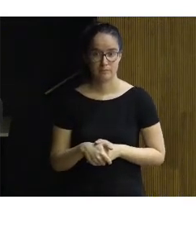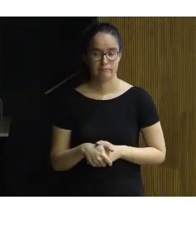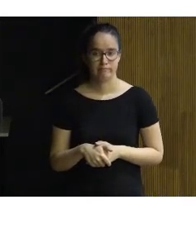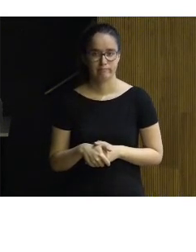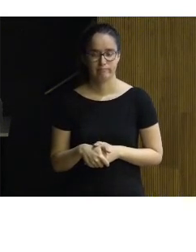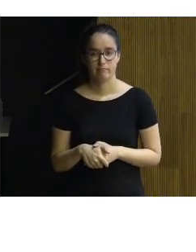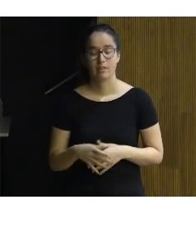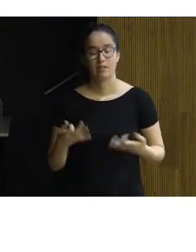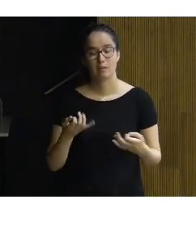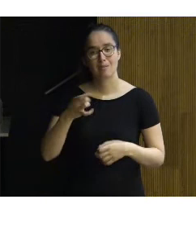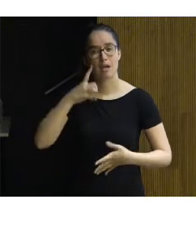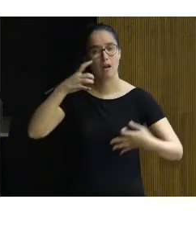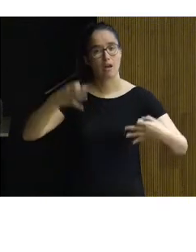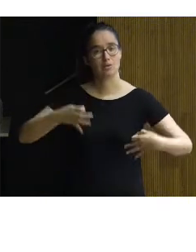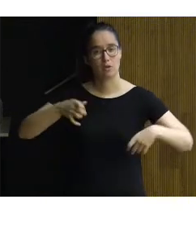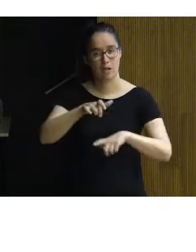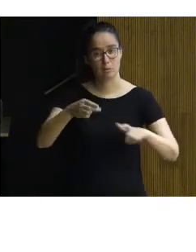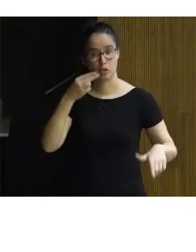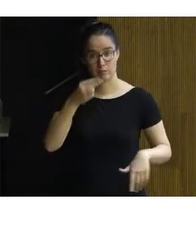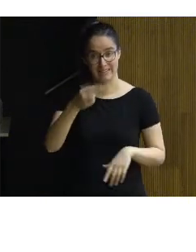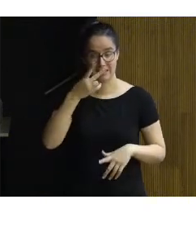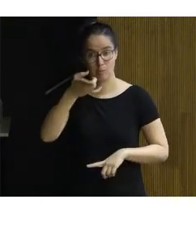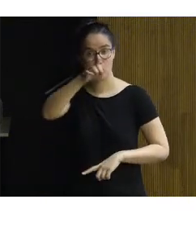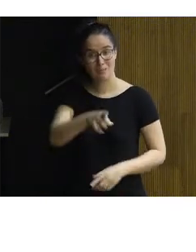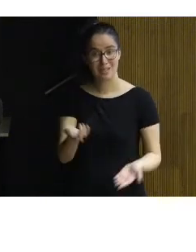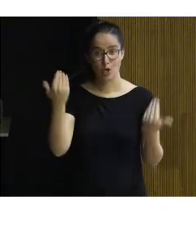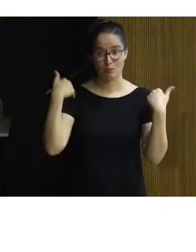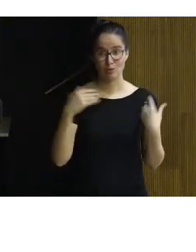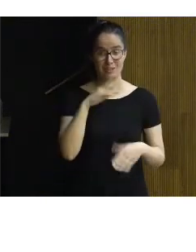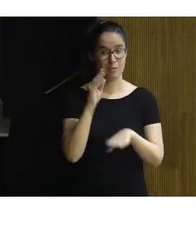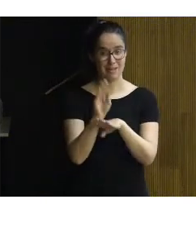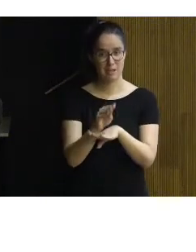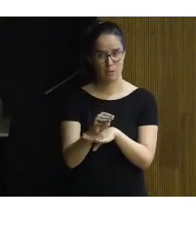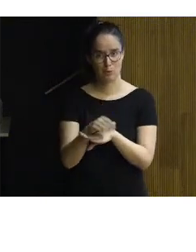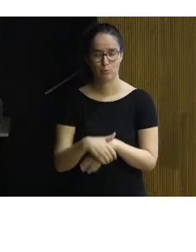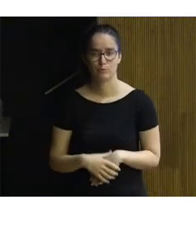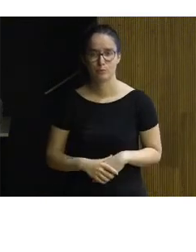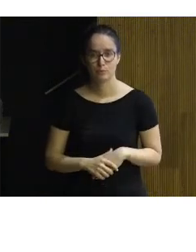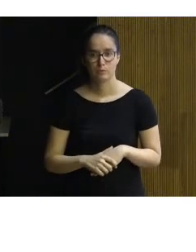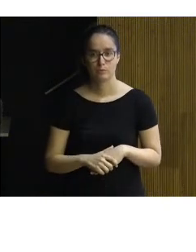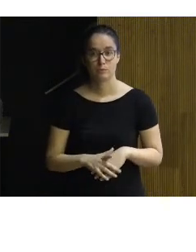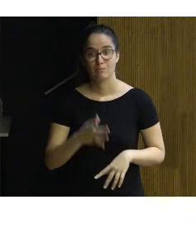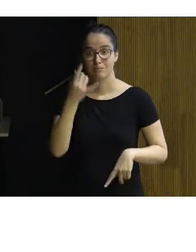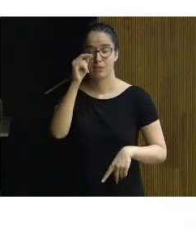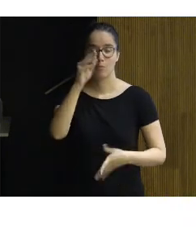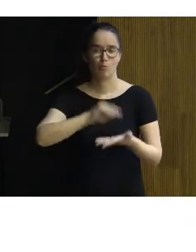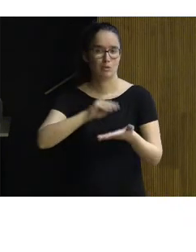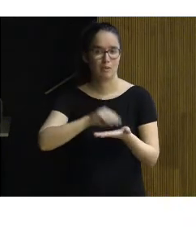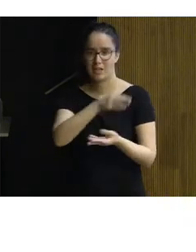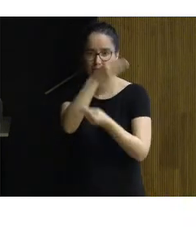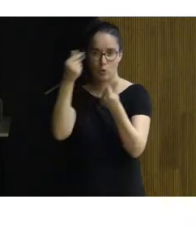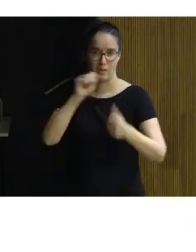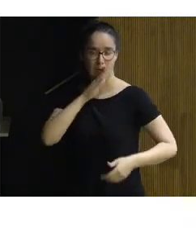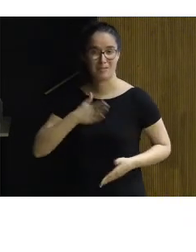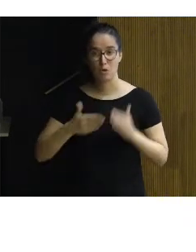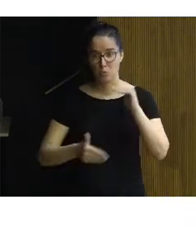Hay que contemplar la seguridad de los visitantes pero también la de los responsables del mantenimiento. Matiz que se olvida incluso en el patrimonio